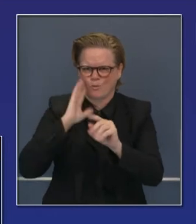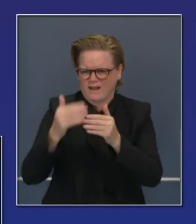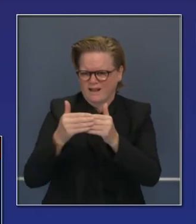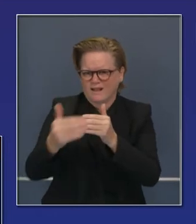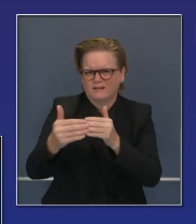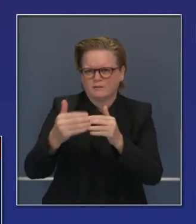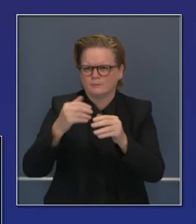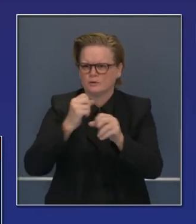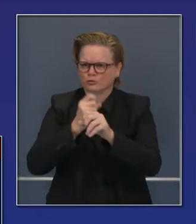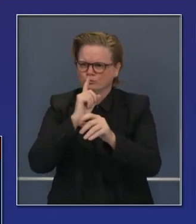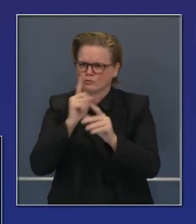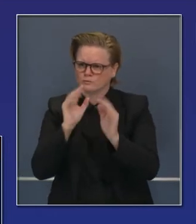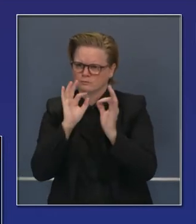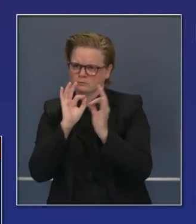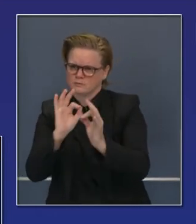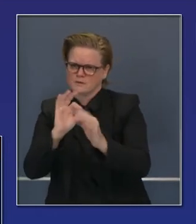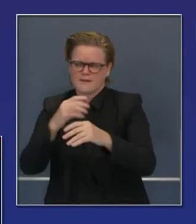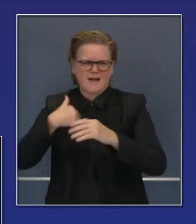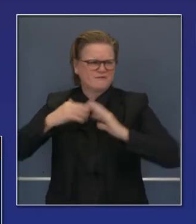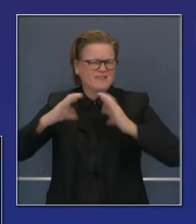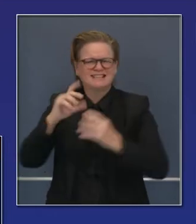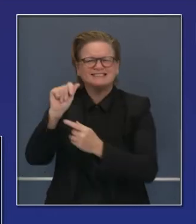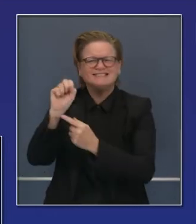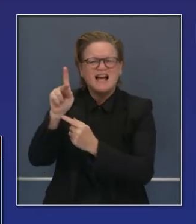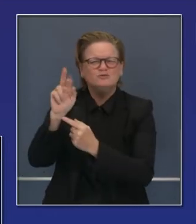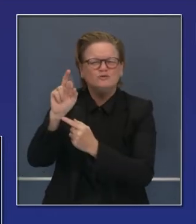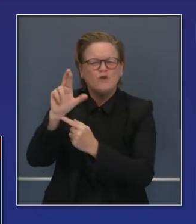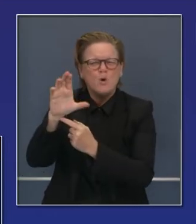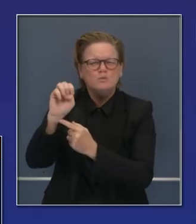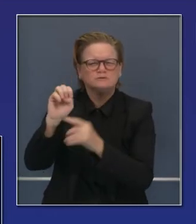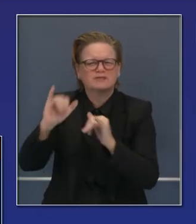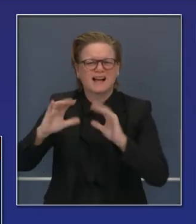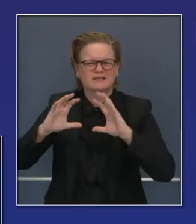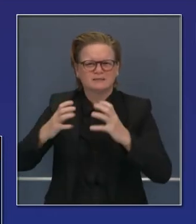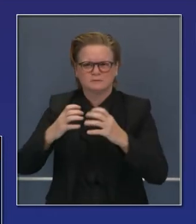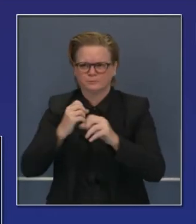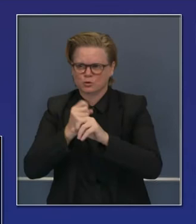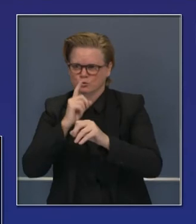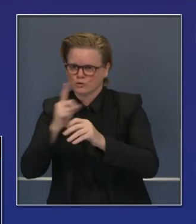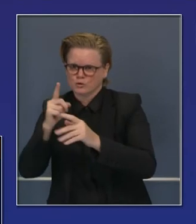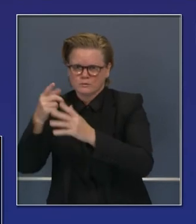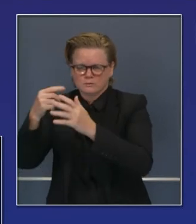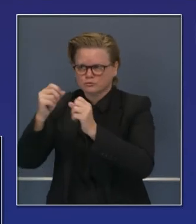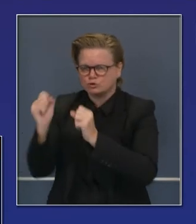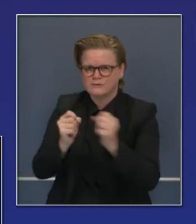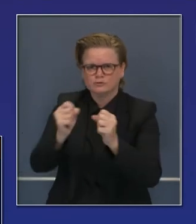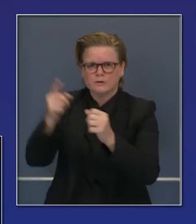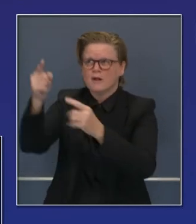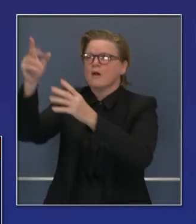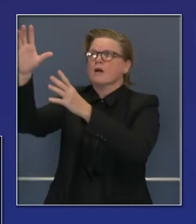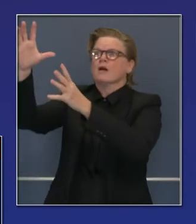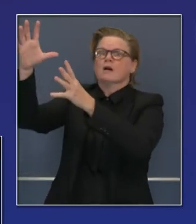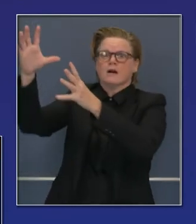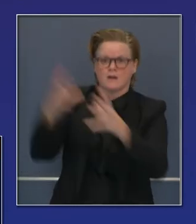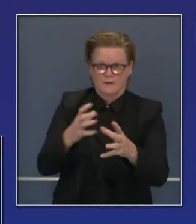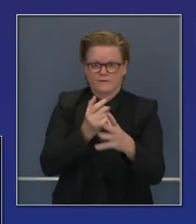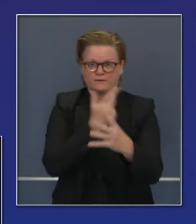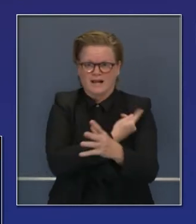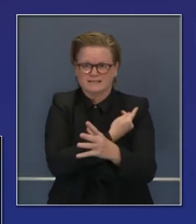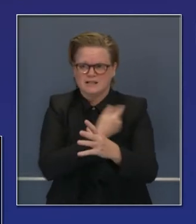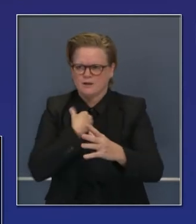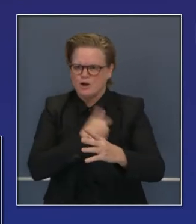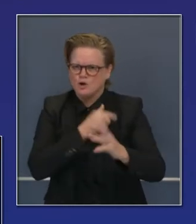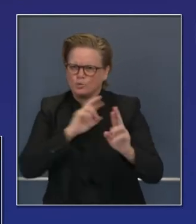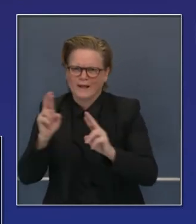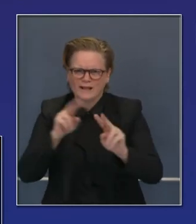de recursos de emergencia, que ha estado trabajando en torno a la estrategia para distribuir la vacuna. La ayuda viene